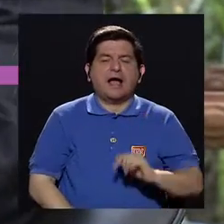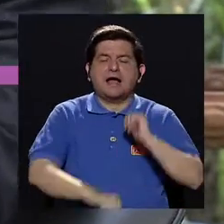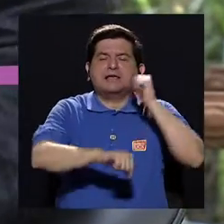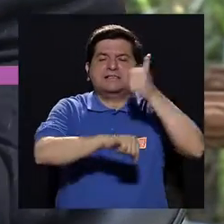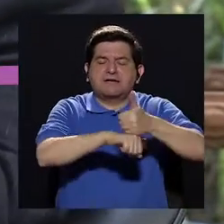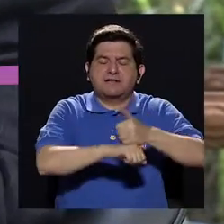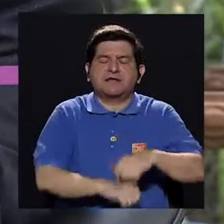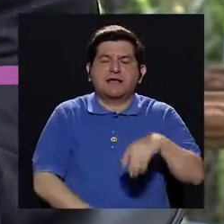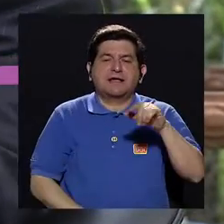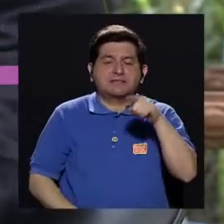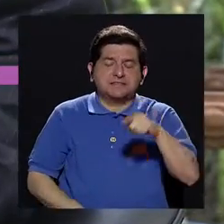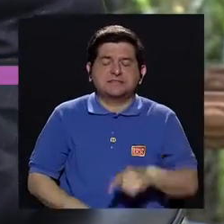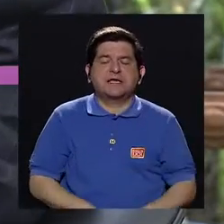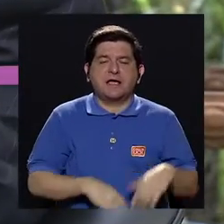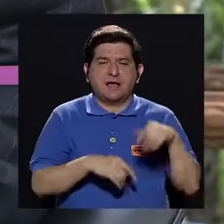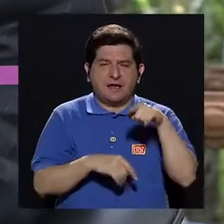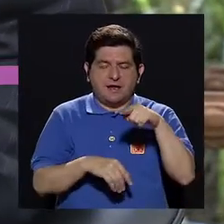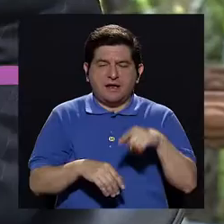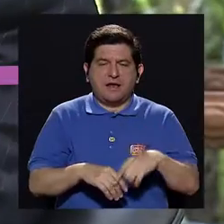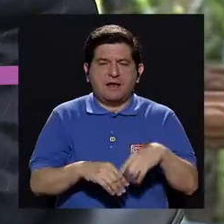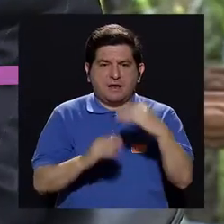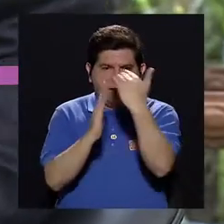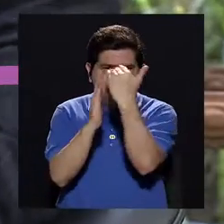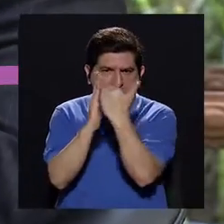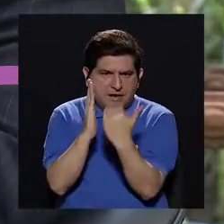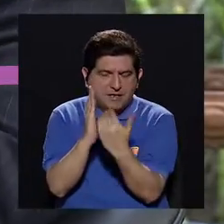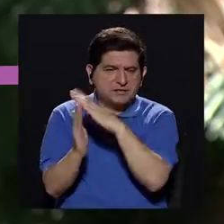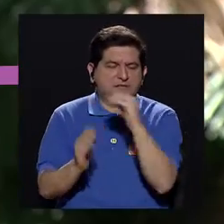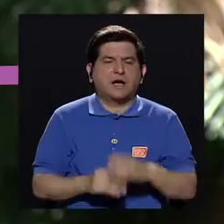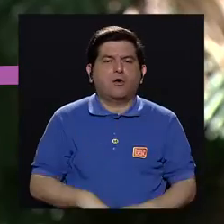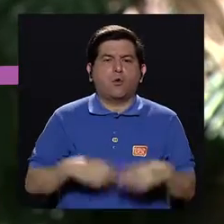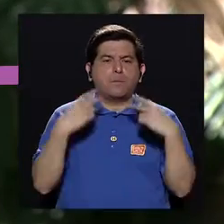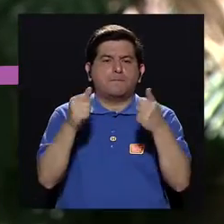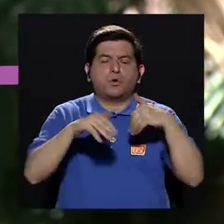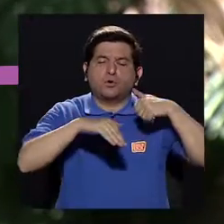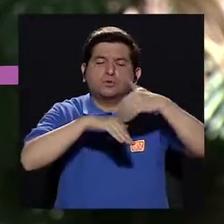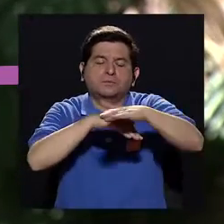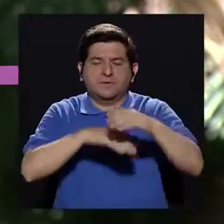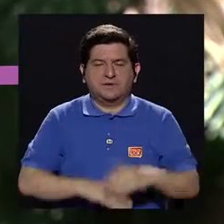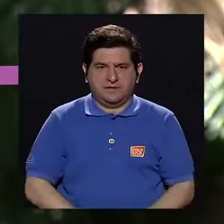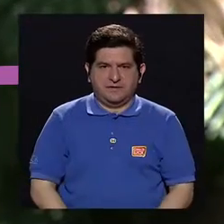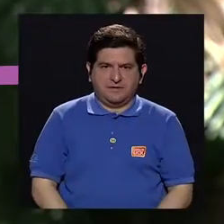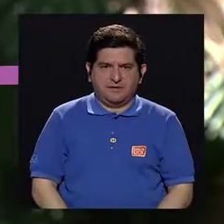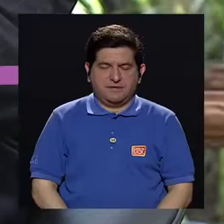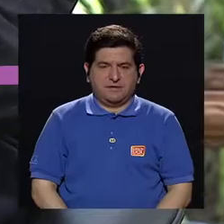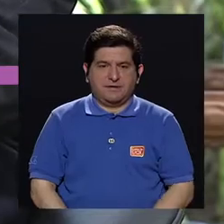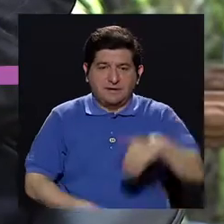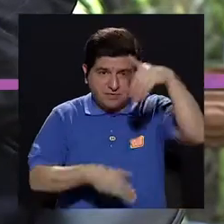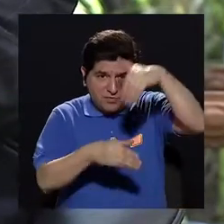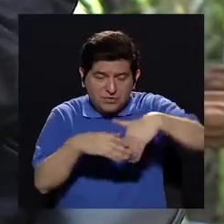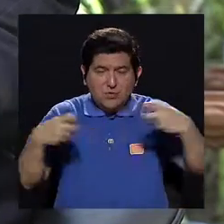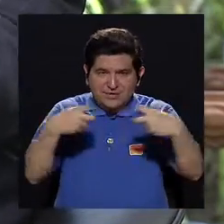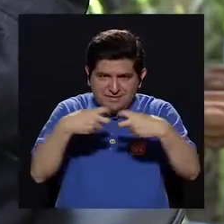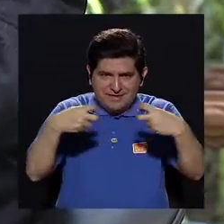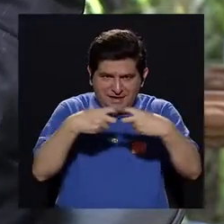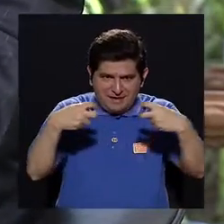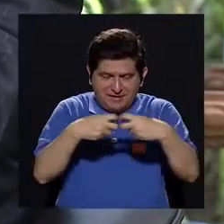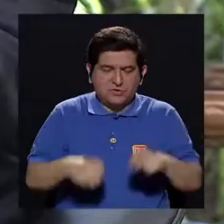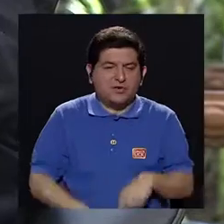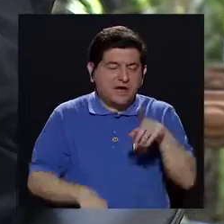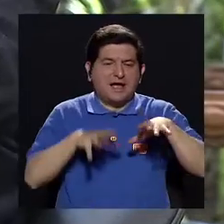Y él determina si va a cupo o si va a ser adelantada. Entonces, al entrar electrónicamente,